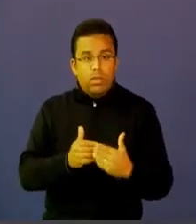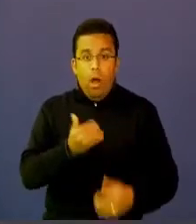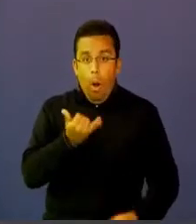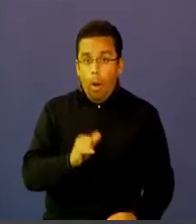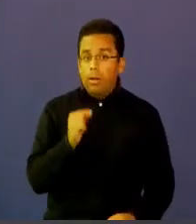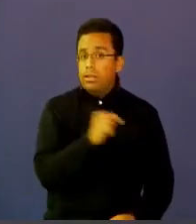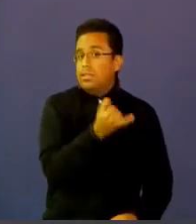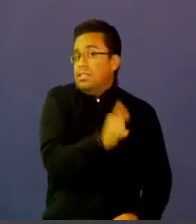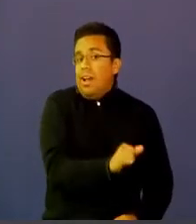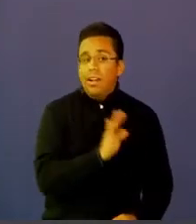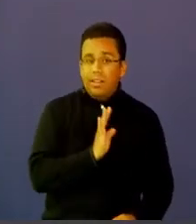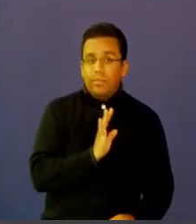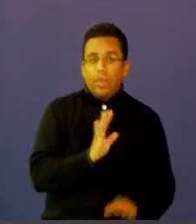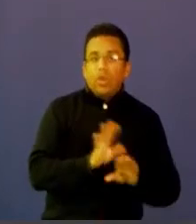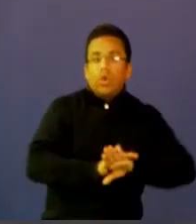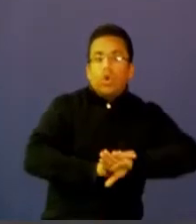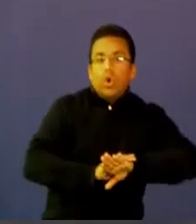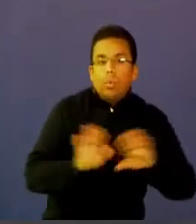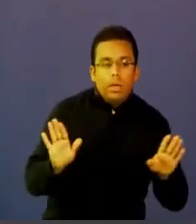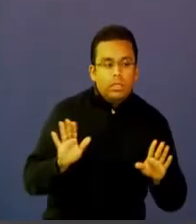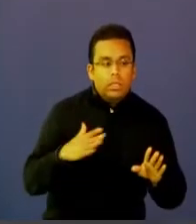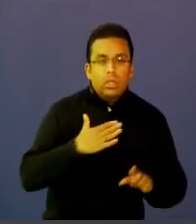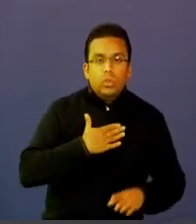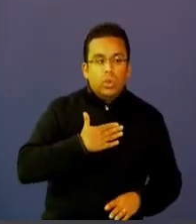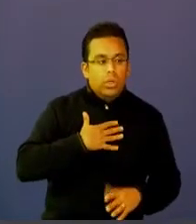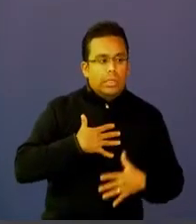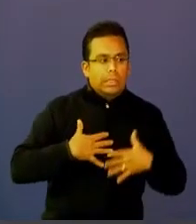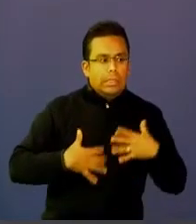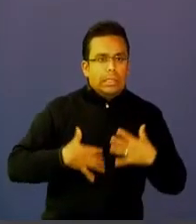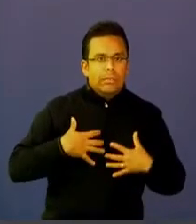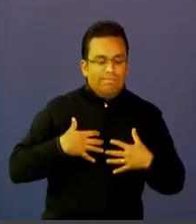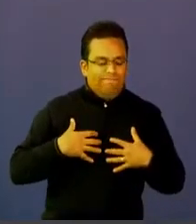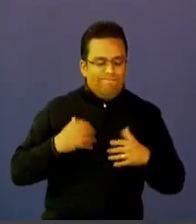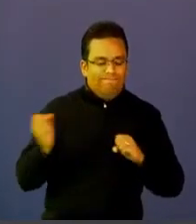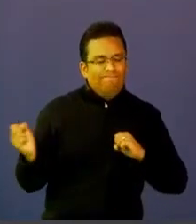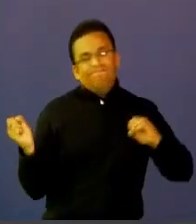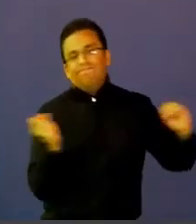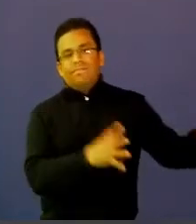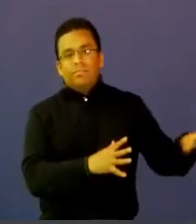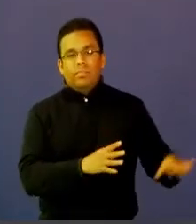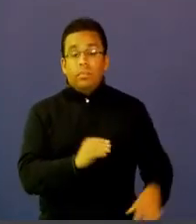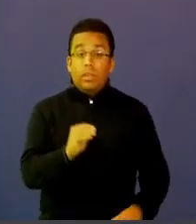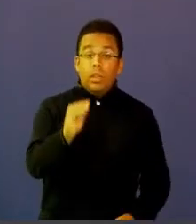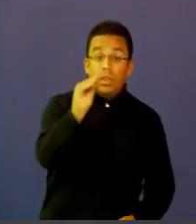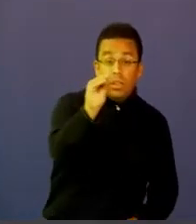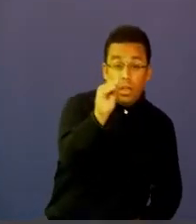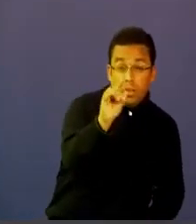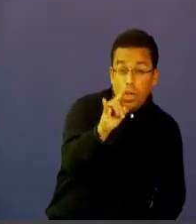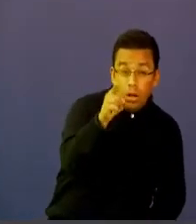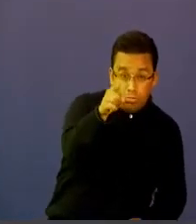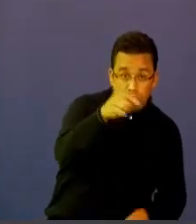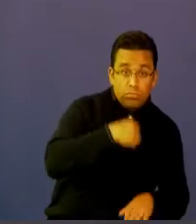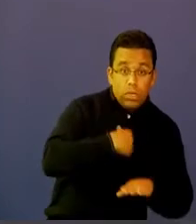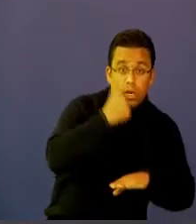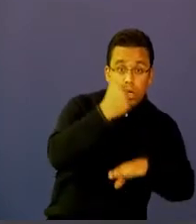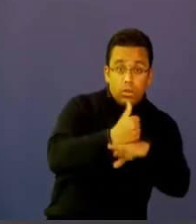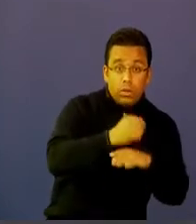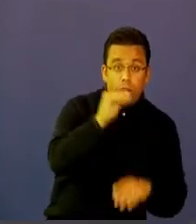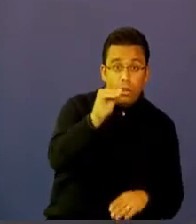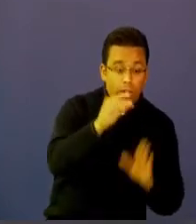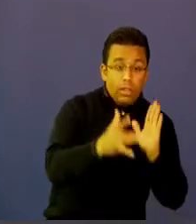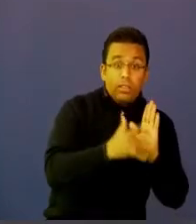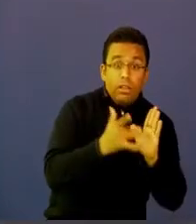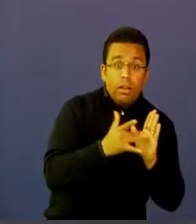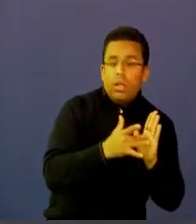solo toca hacerlo solo toca que el profesor le pierde el miedo y un llamado también a los rectores si hay algún rector ahí conectado tal vez es para